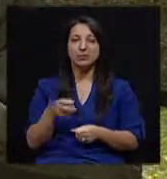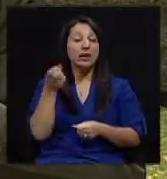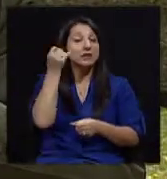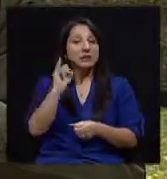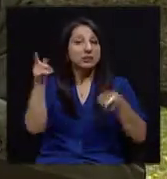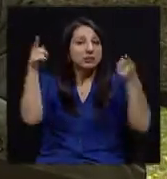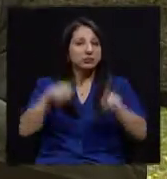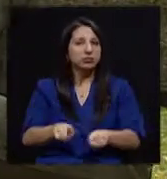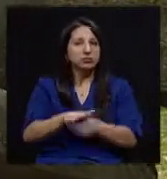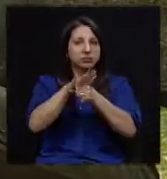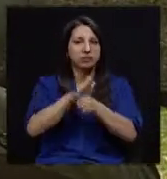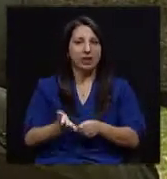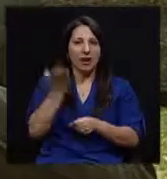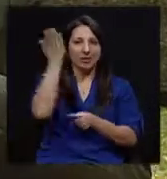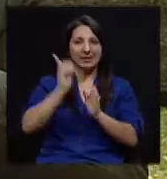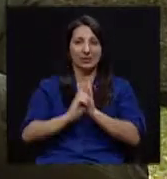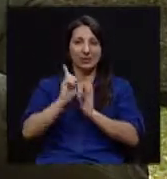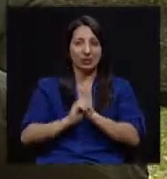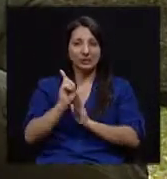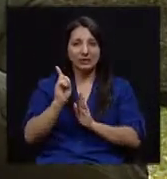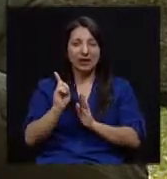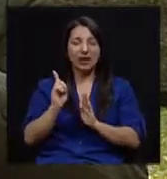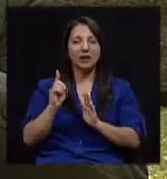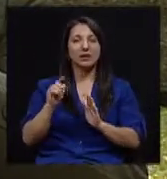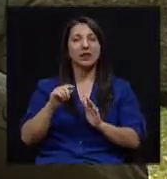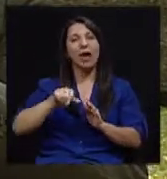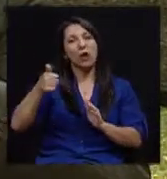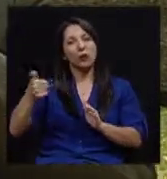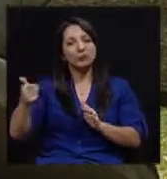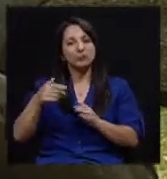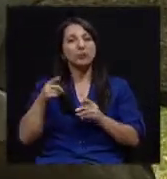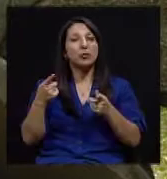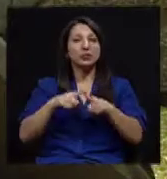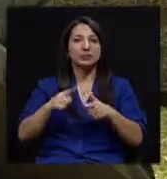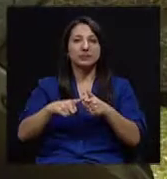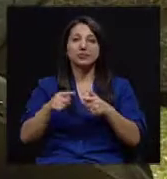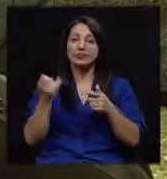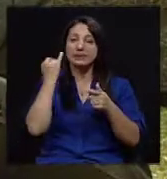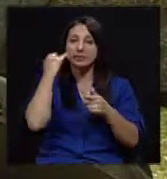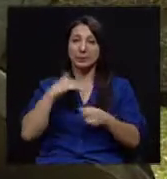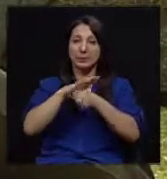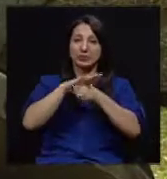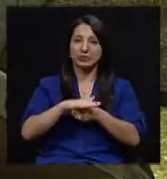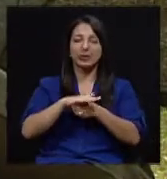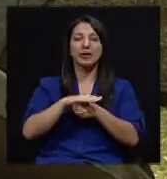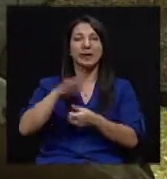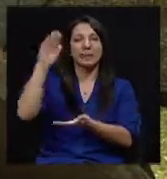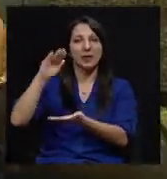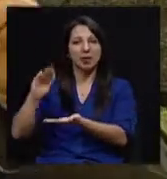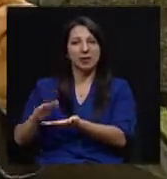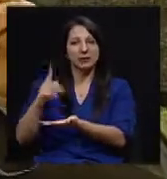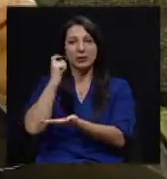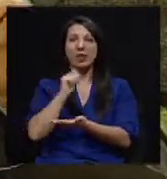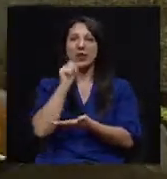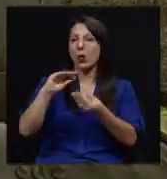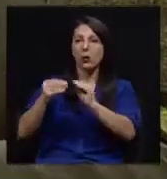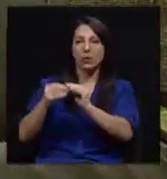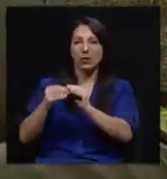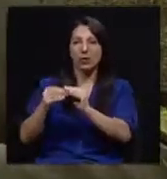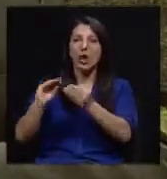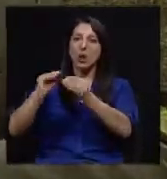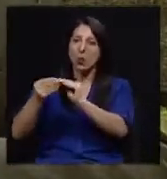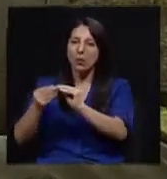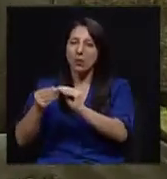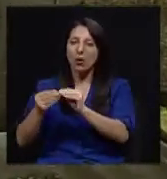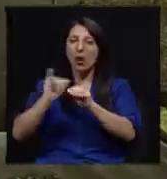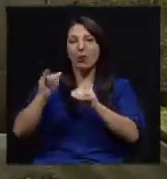desarrollara, si estamos trabajando otros factores de riesgo, las consecuencias de tener hipertensión van a ser menores, porque no es el número, es el